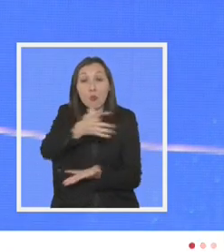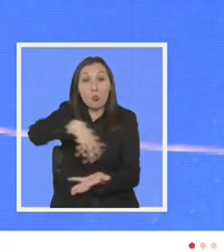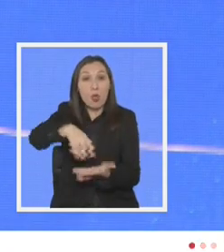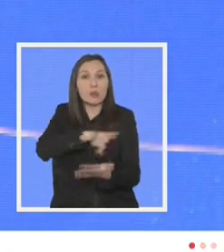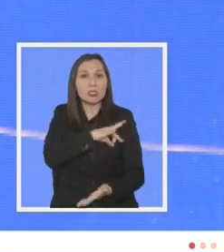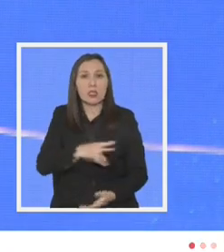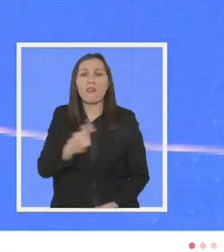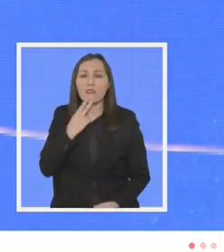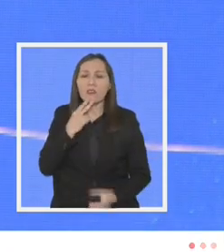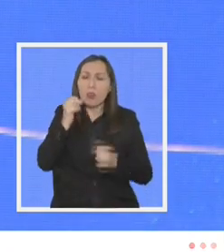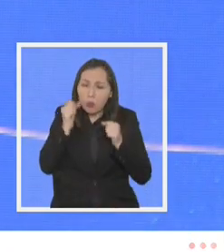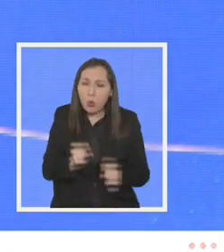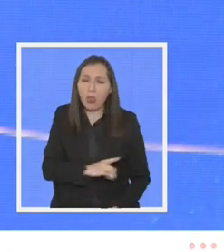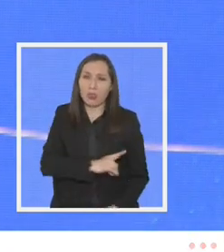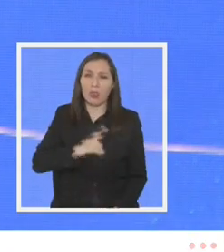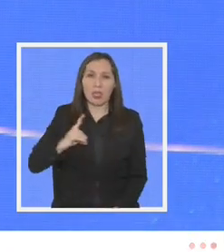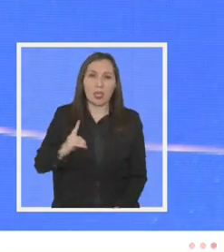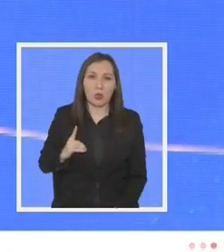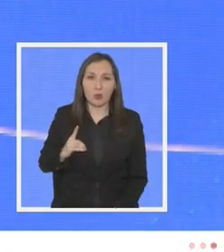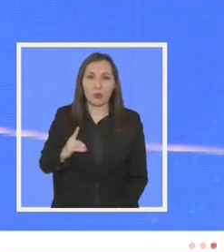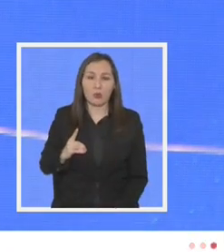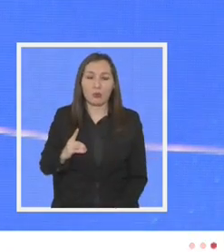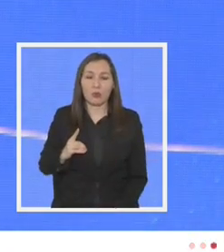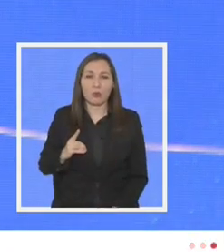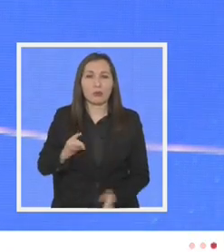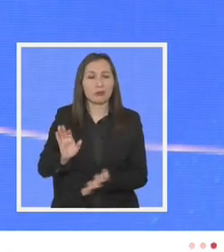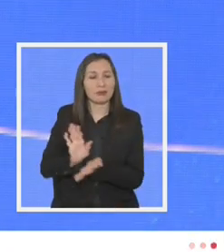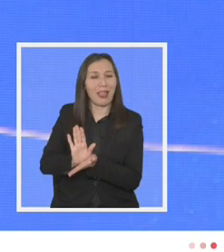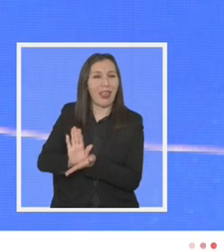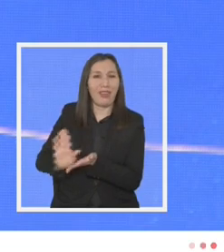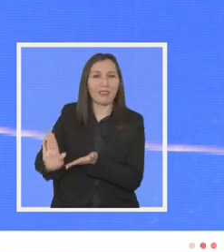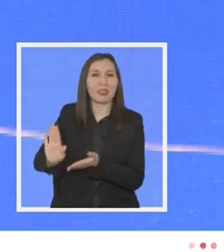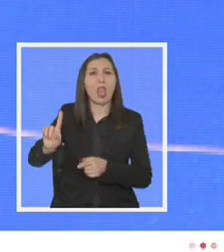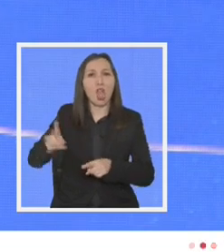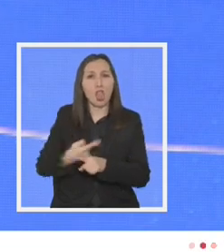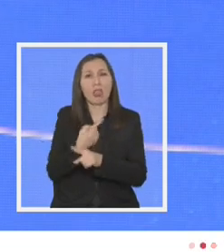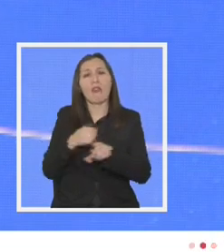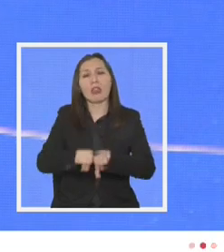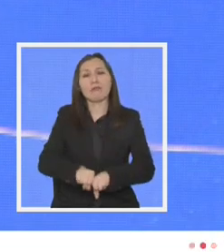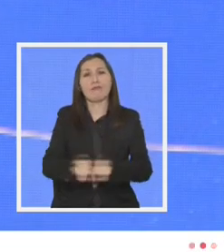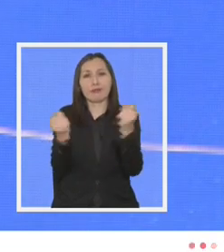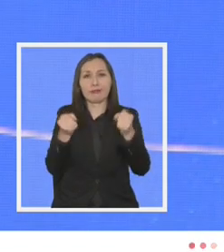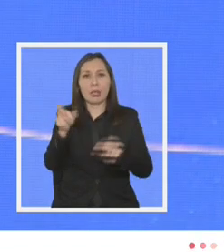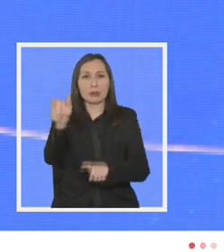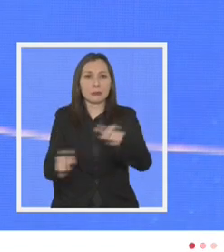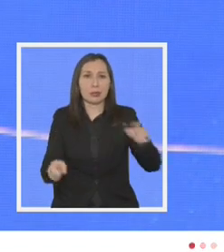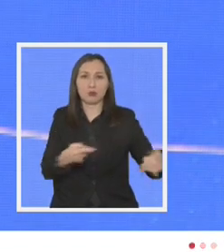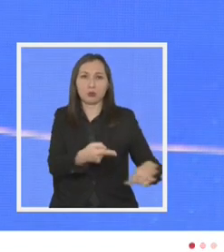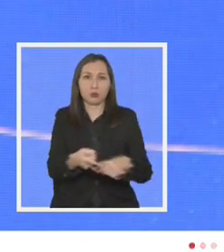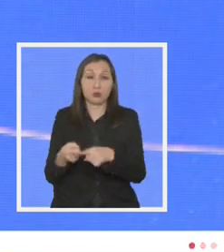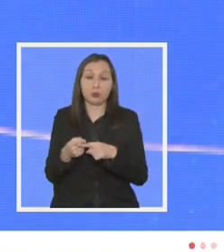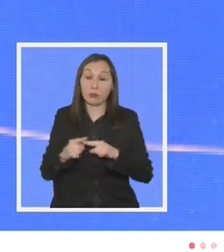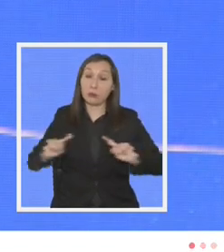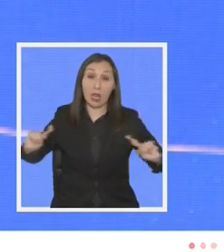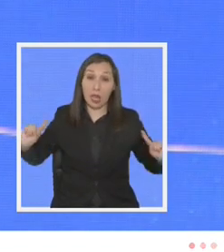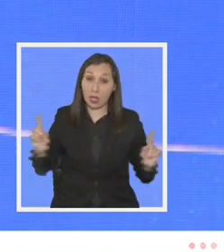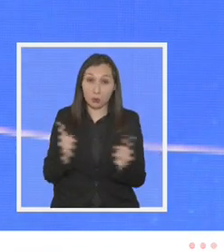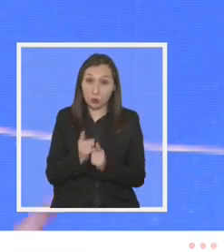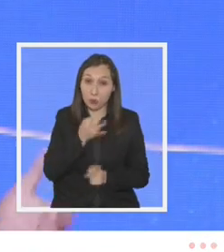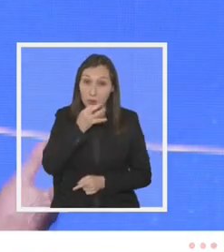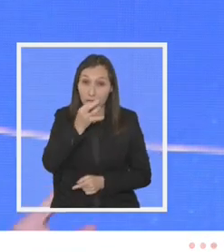chileno pueda vivir dignamente y evitar un nuevo quiebre social en síntesis